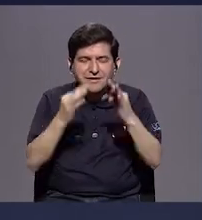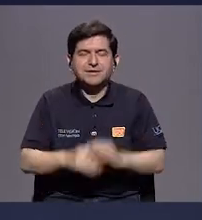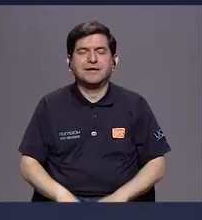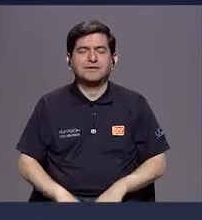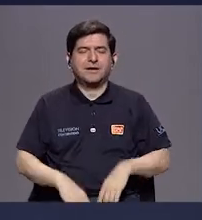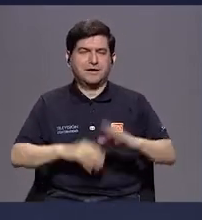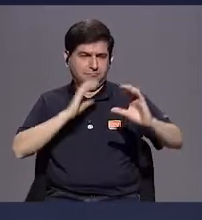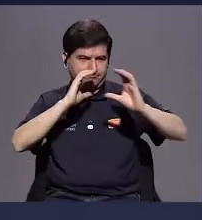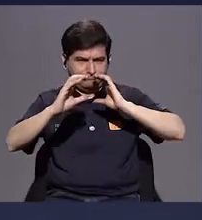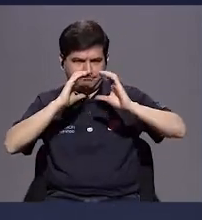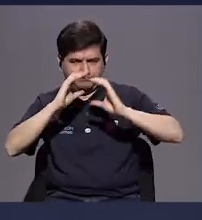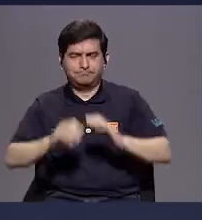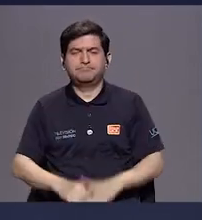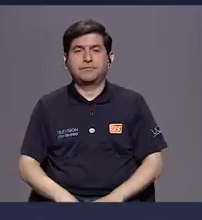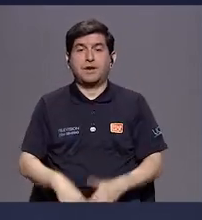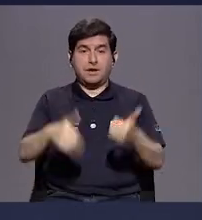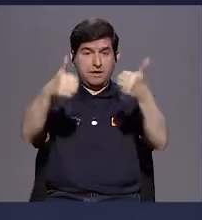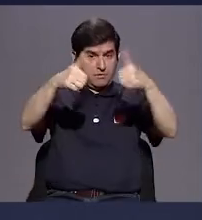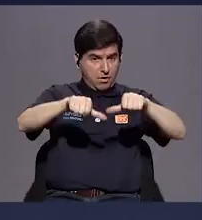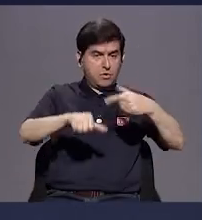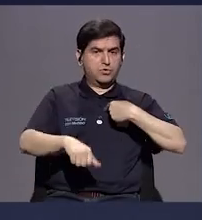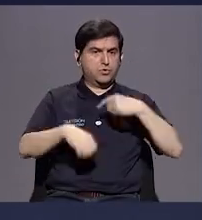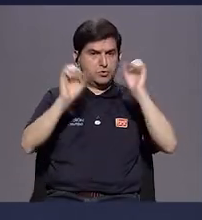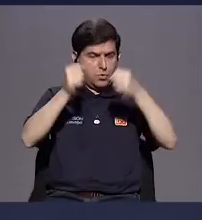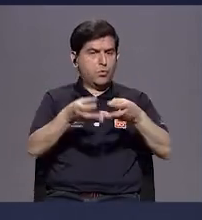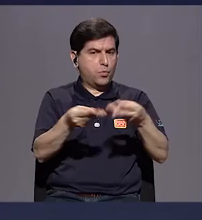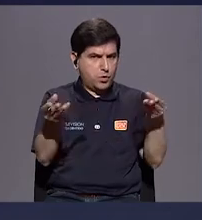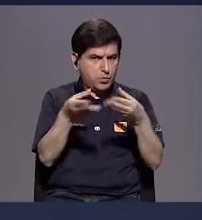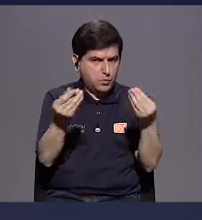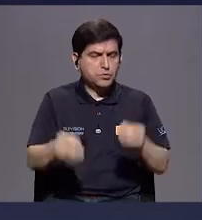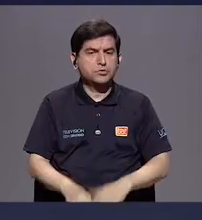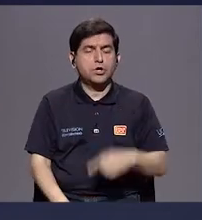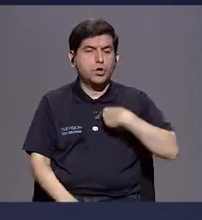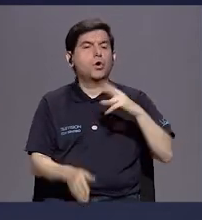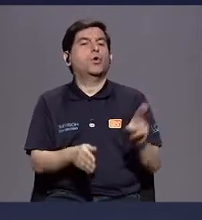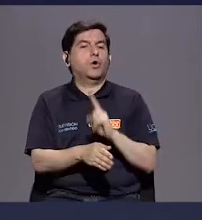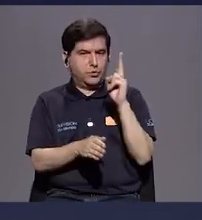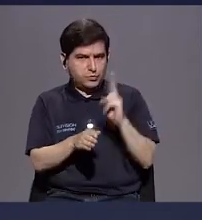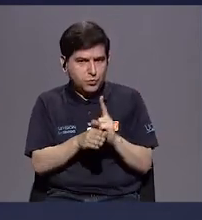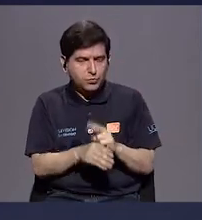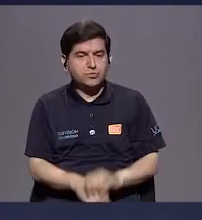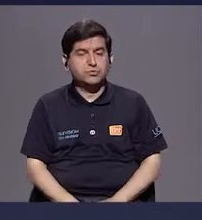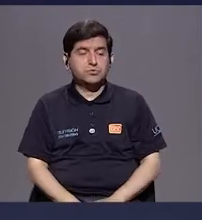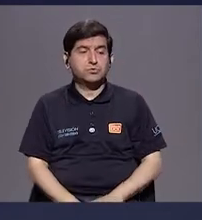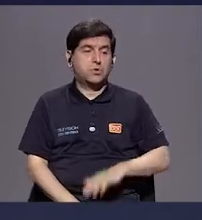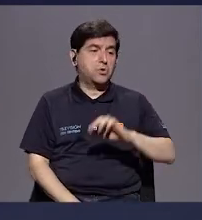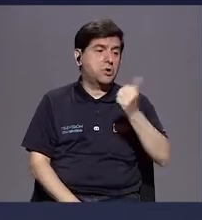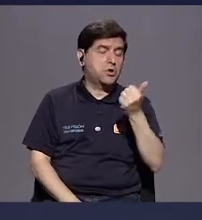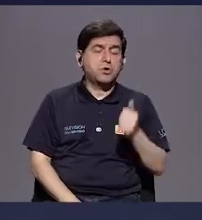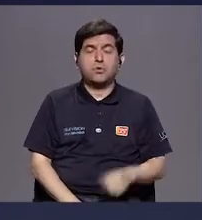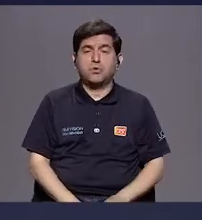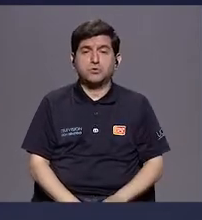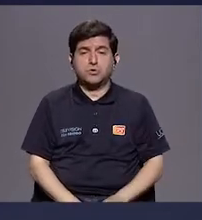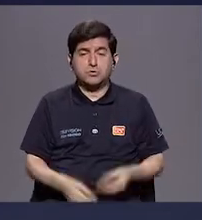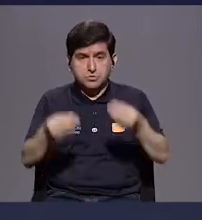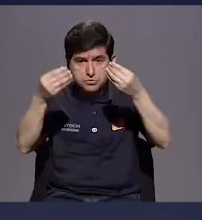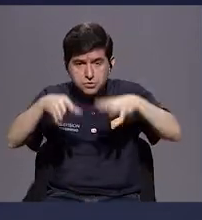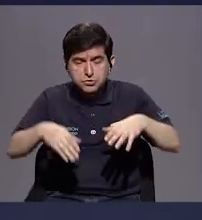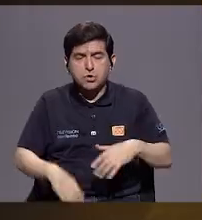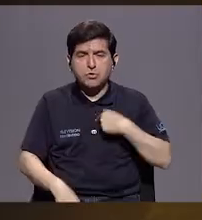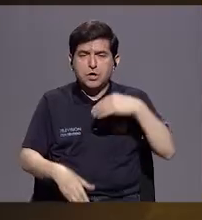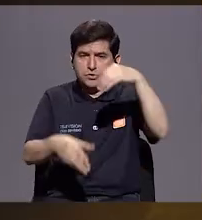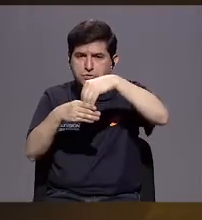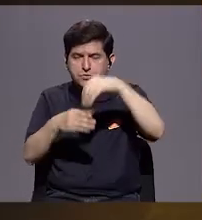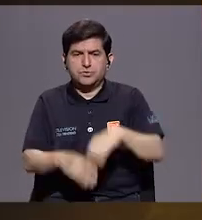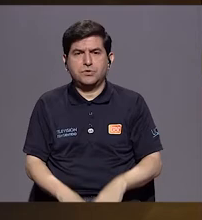a este entendimiento de que yo debería poder producir lo que estoy consumiendo y es excedente incluso poderlo aportar a